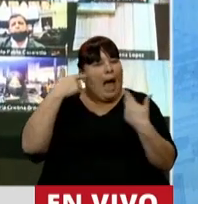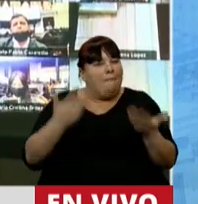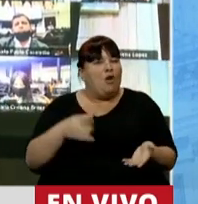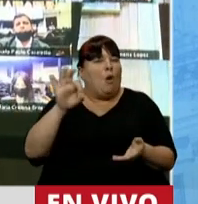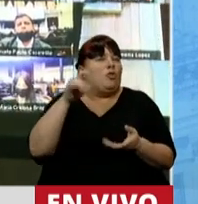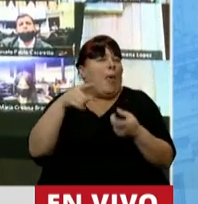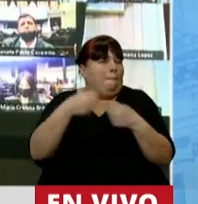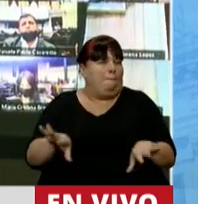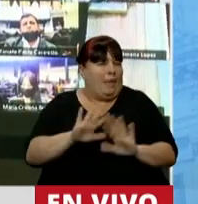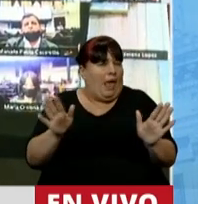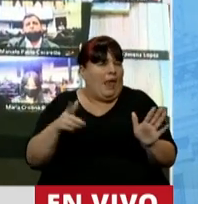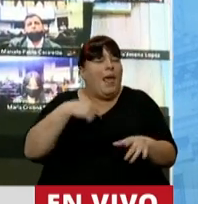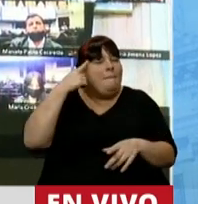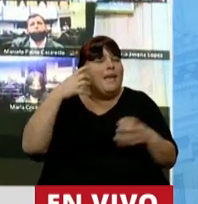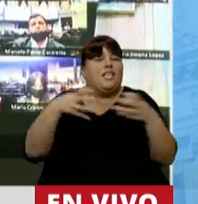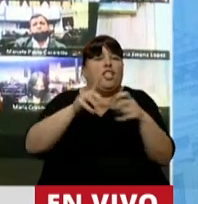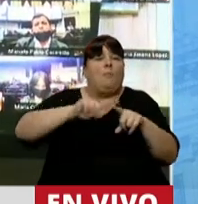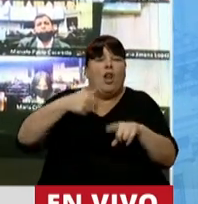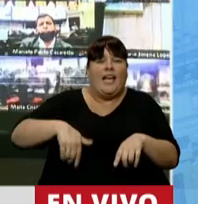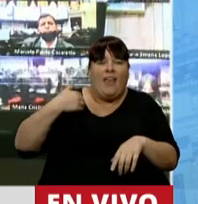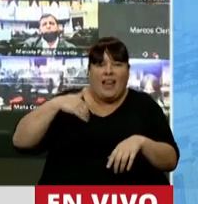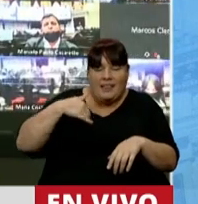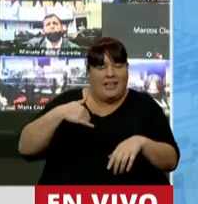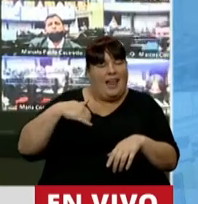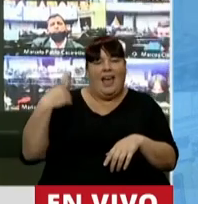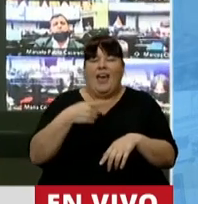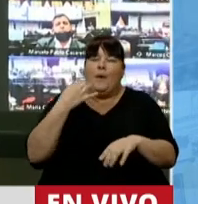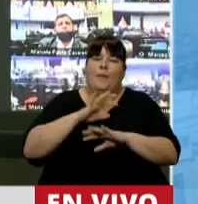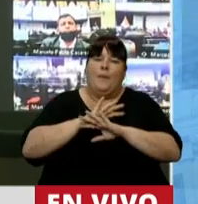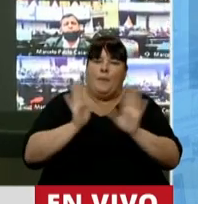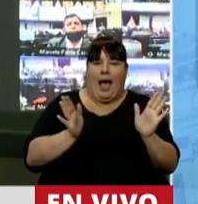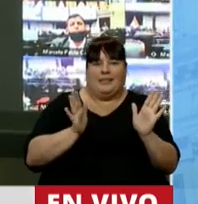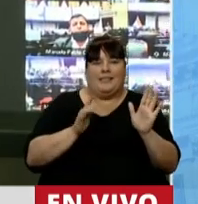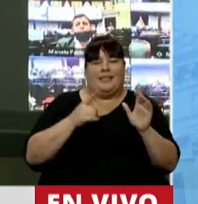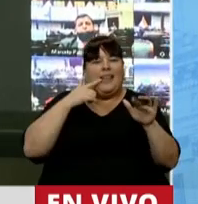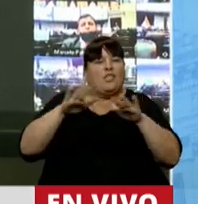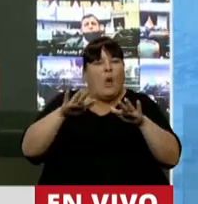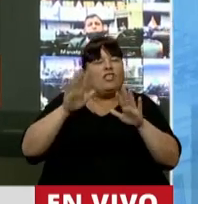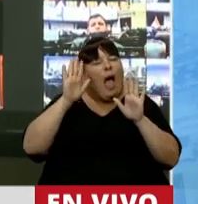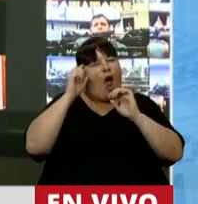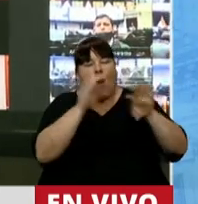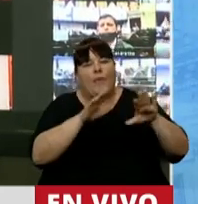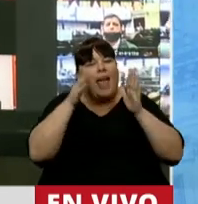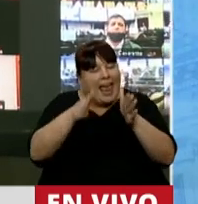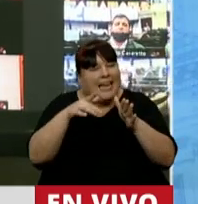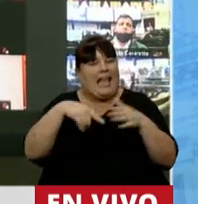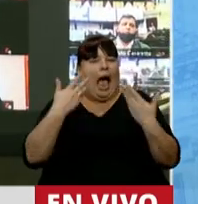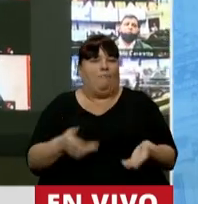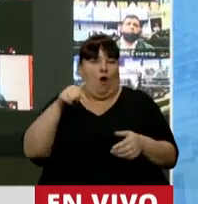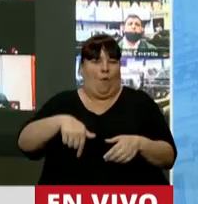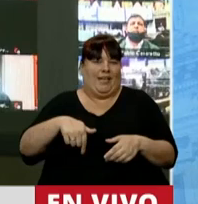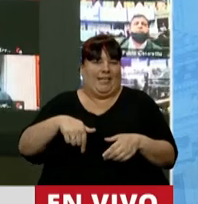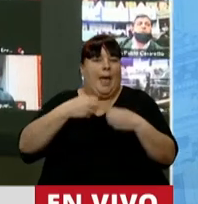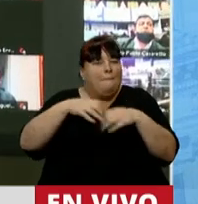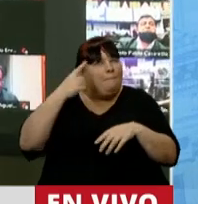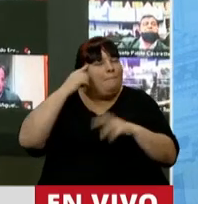oportunidad perdida. Y entonces me parece que la dirigencia política en la Argentina tenemos que dejar la coyuntura a veces y esta era la oportunidad